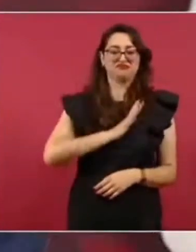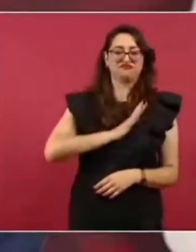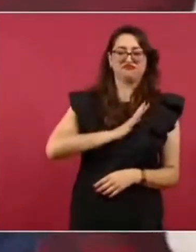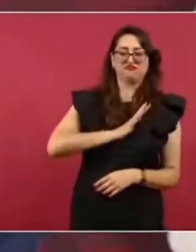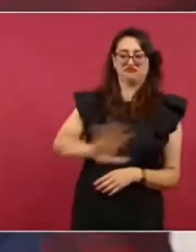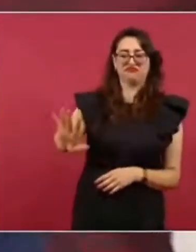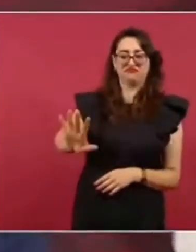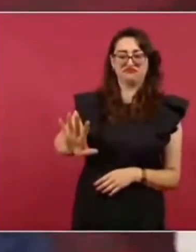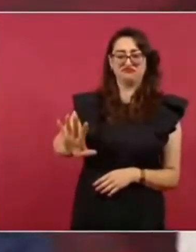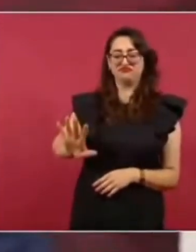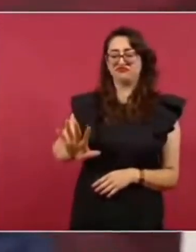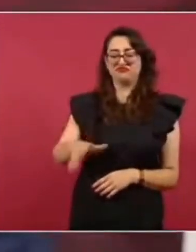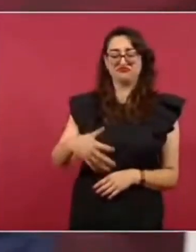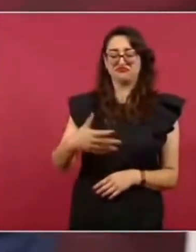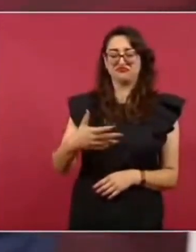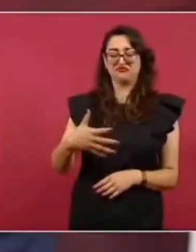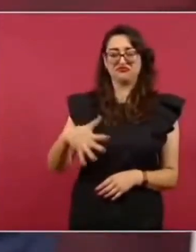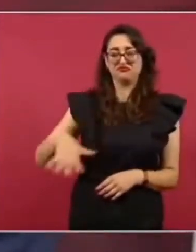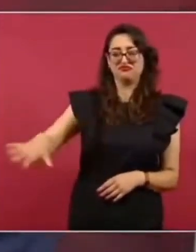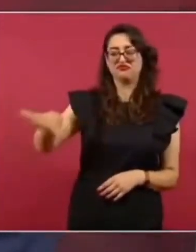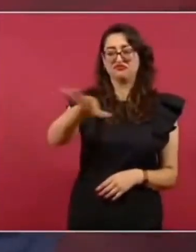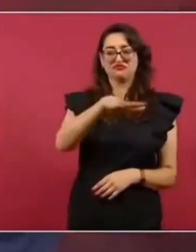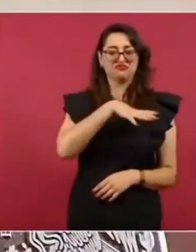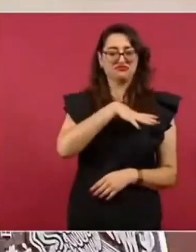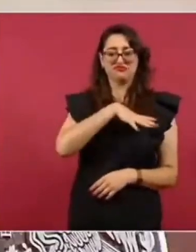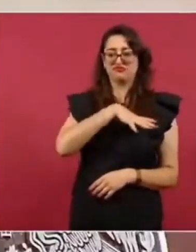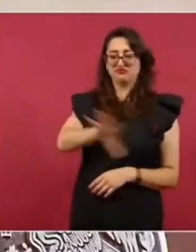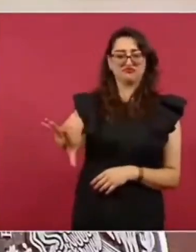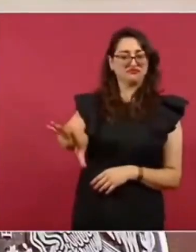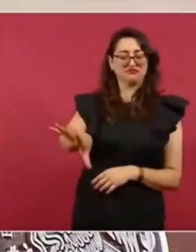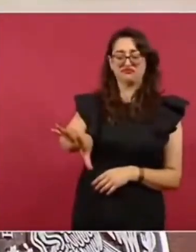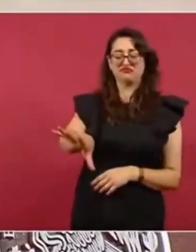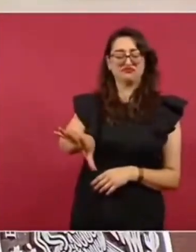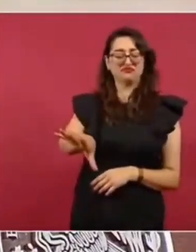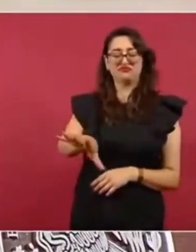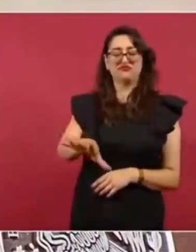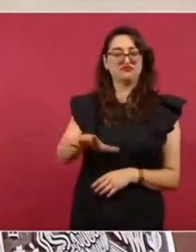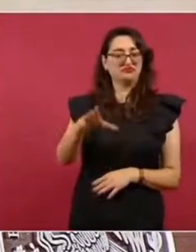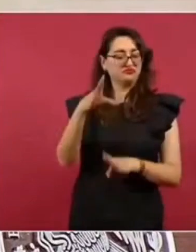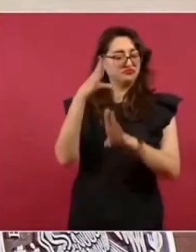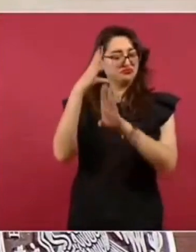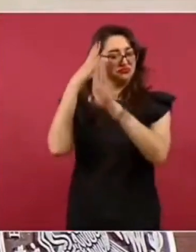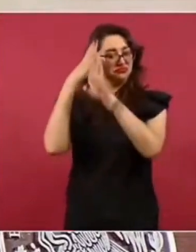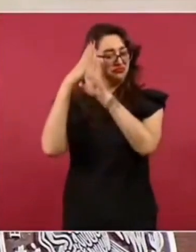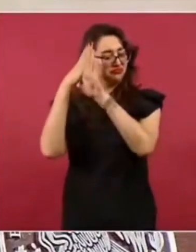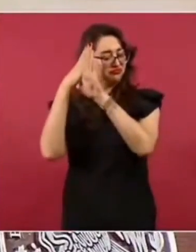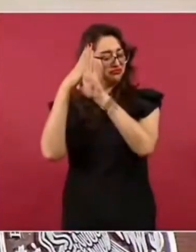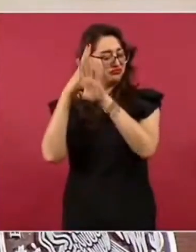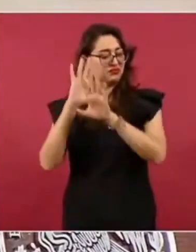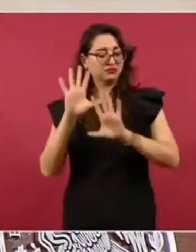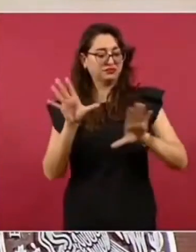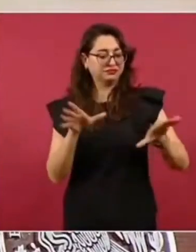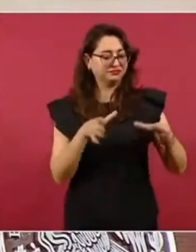Existe un divorcio completo entre este aparato